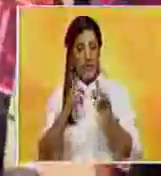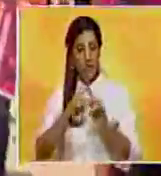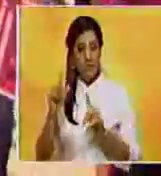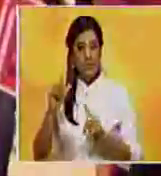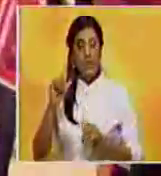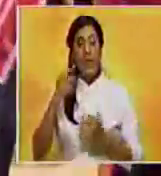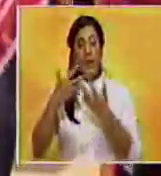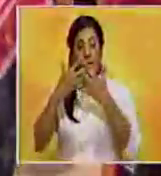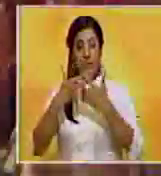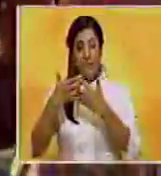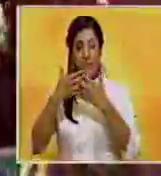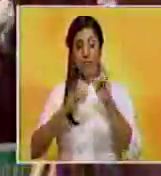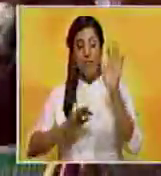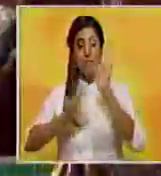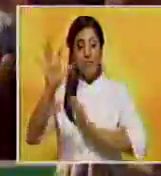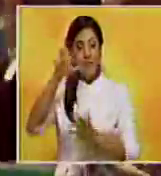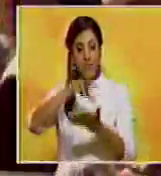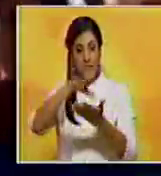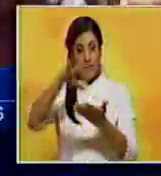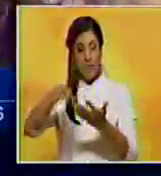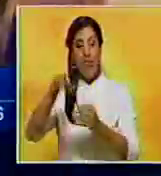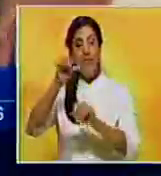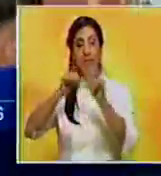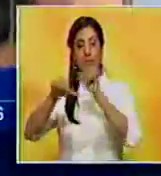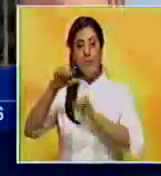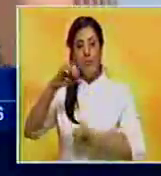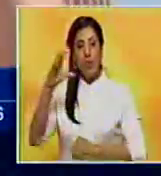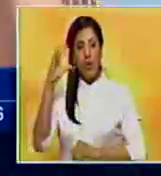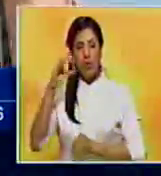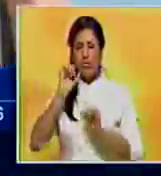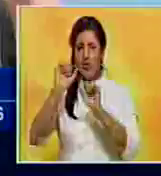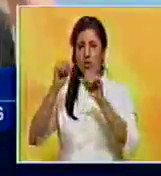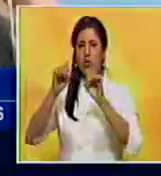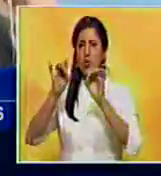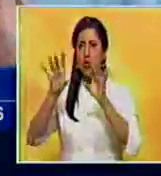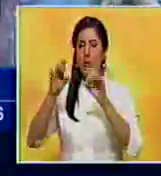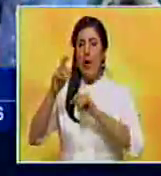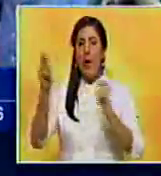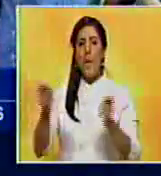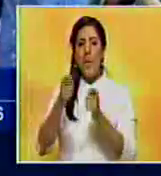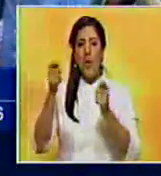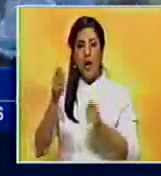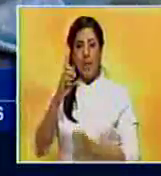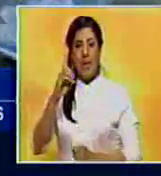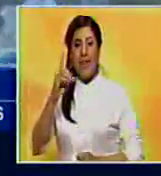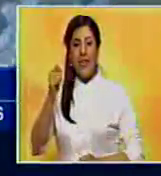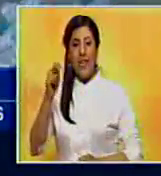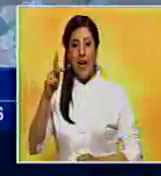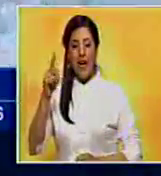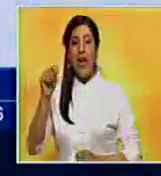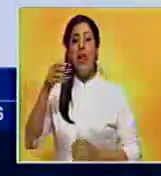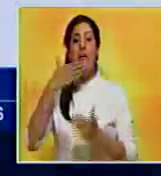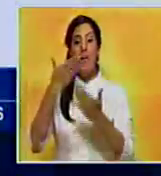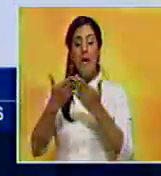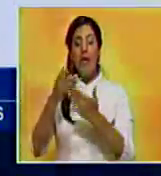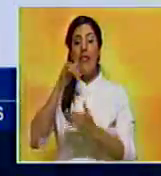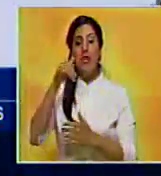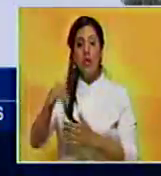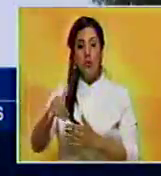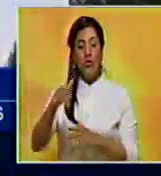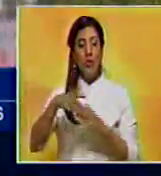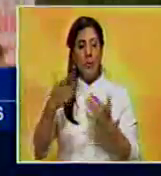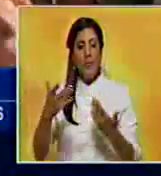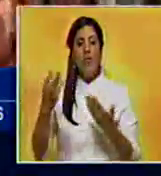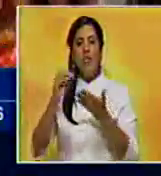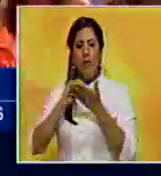En Estados Unidos, 15 estados y el distrito de Colombia rechazaron la suspensión del programa DACA. Además, presentaron una demanda para